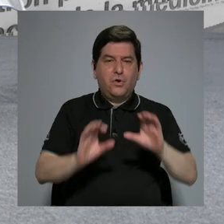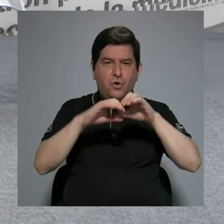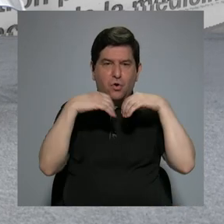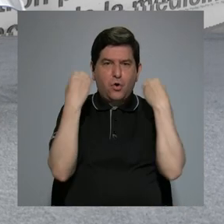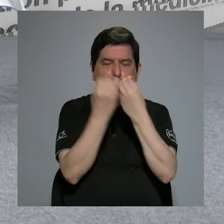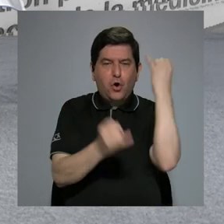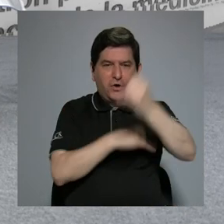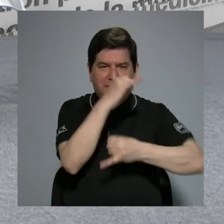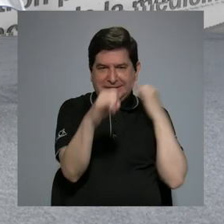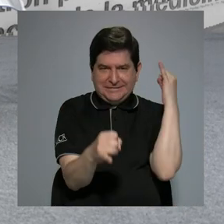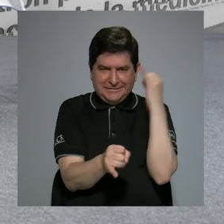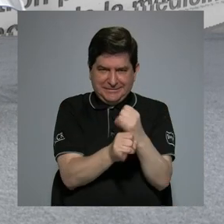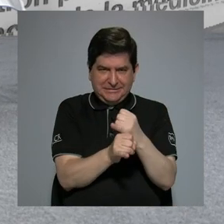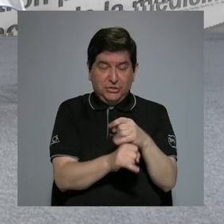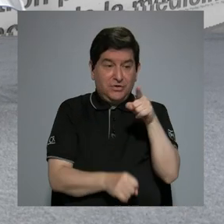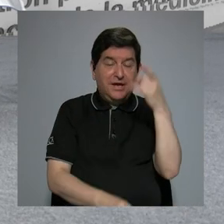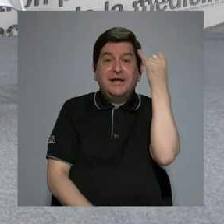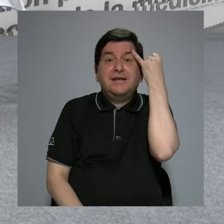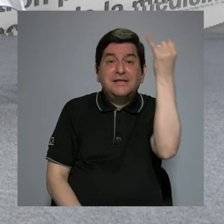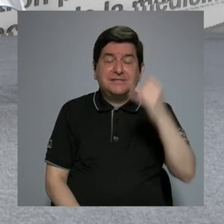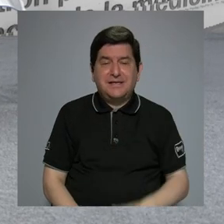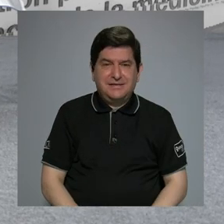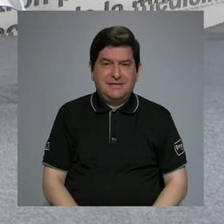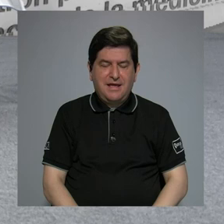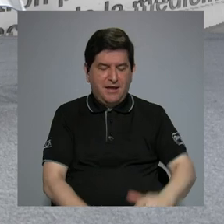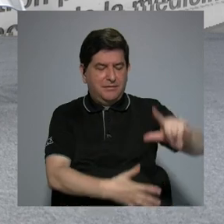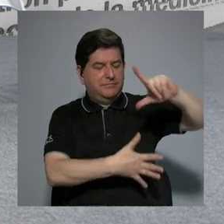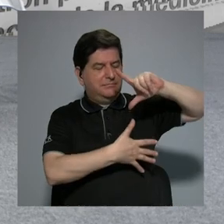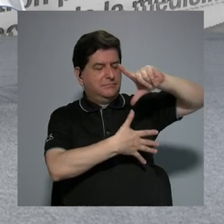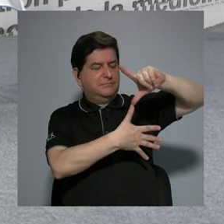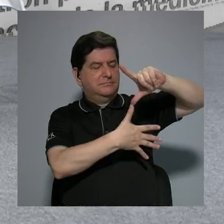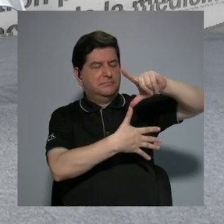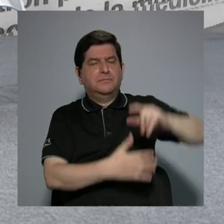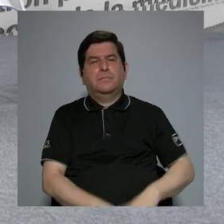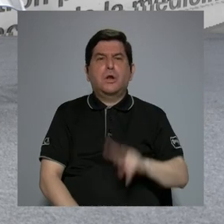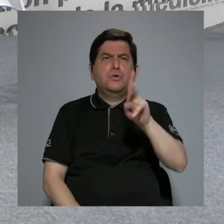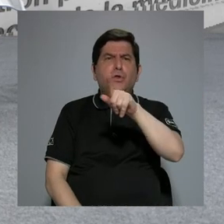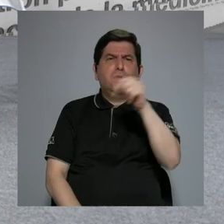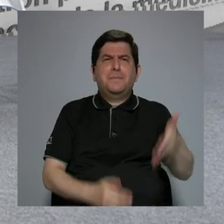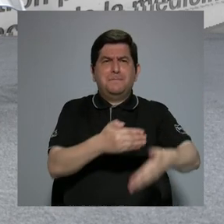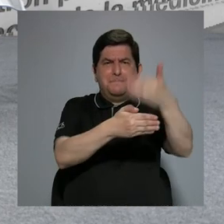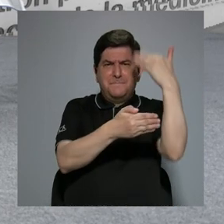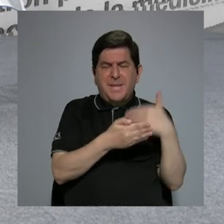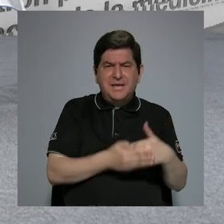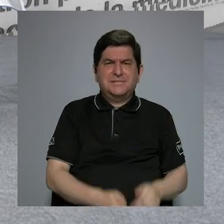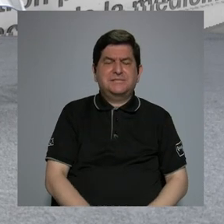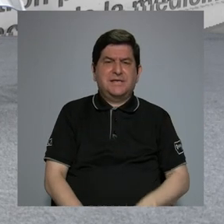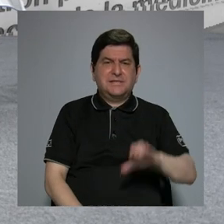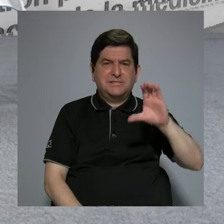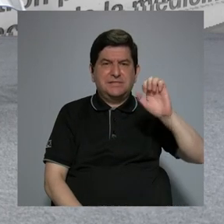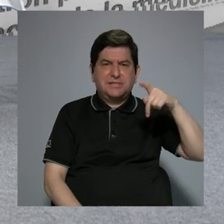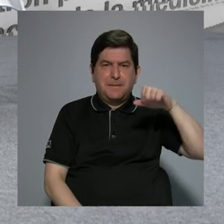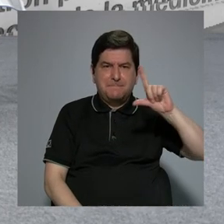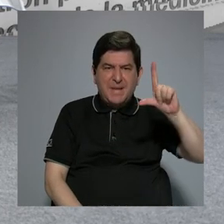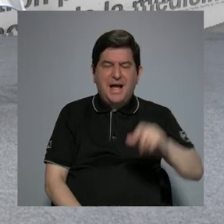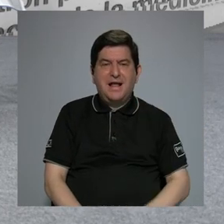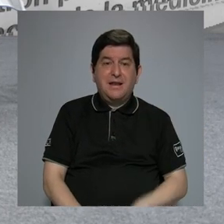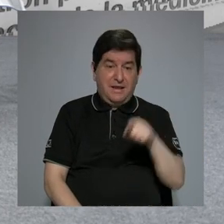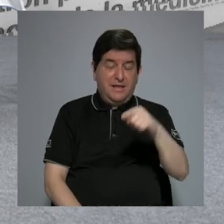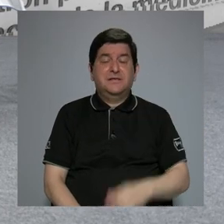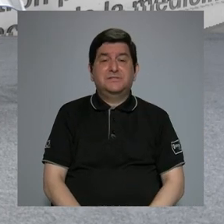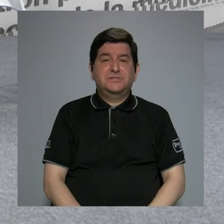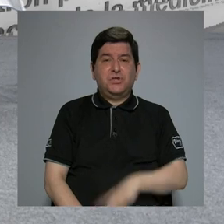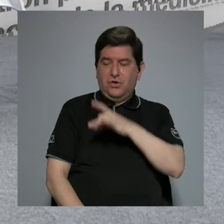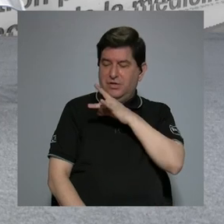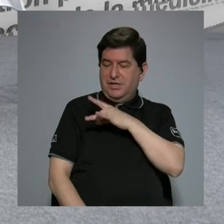internacionales. En ese sentido, en América Latina estuvimos hace dos meses con la CEPAL en Santiago de Chile